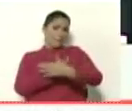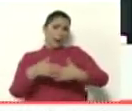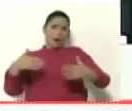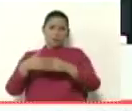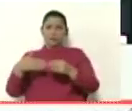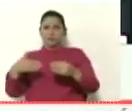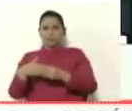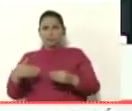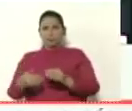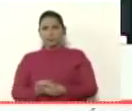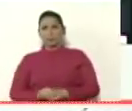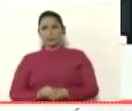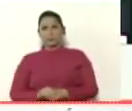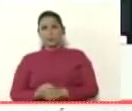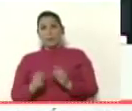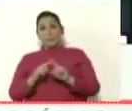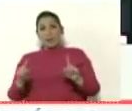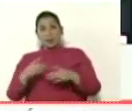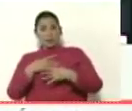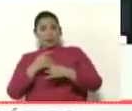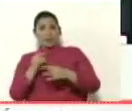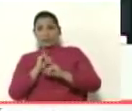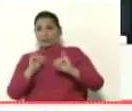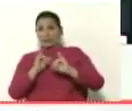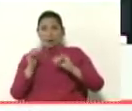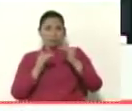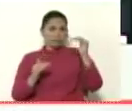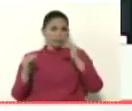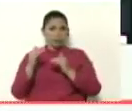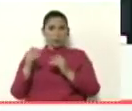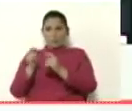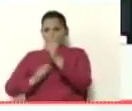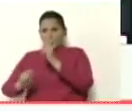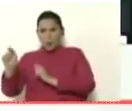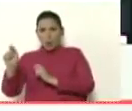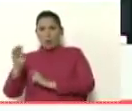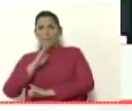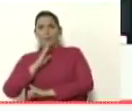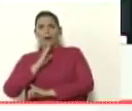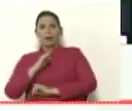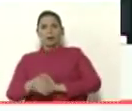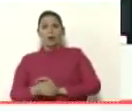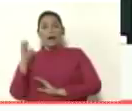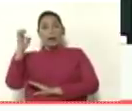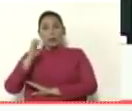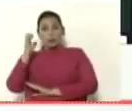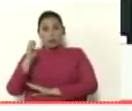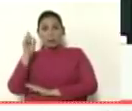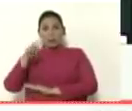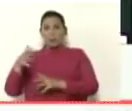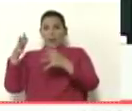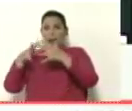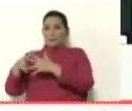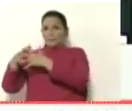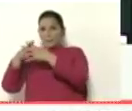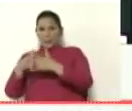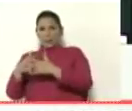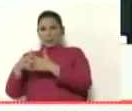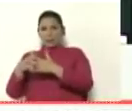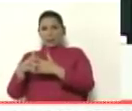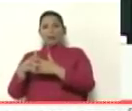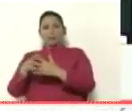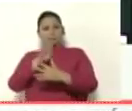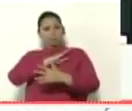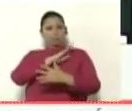congelados y cuyos intereses ya están pasando siendo pasados por bancos de Europa y bancos de América a cuentas personales